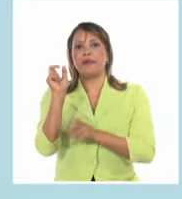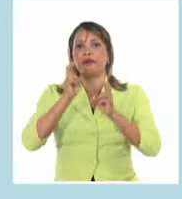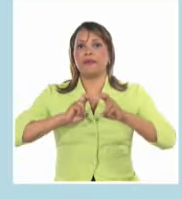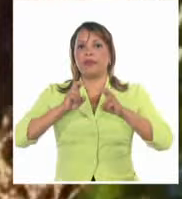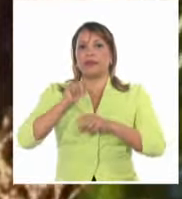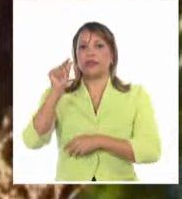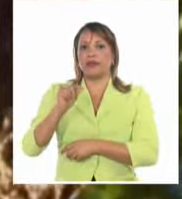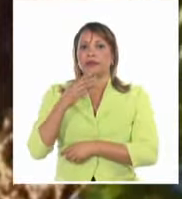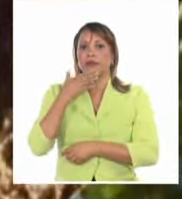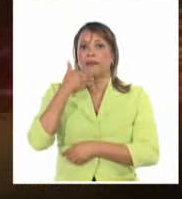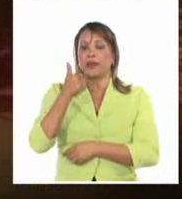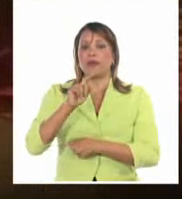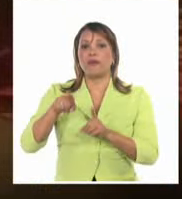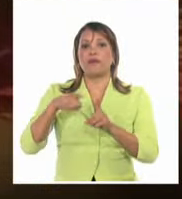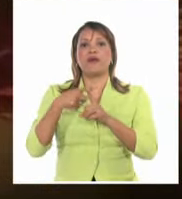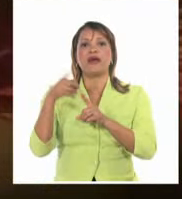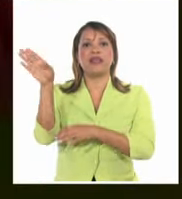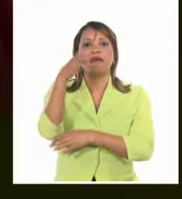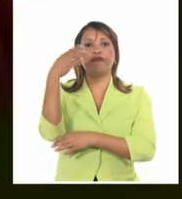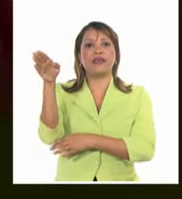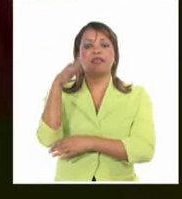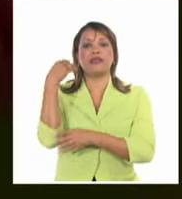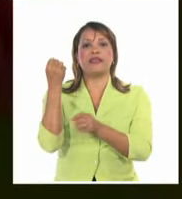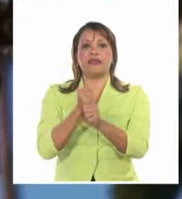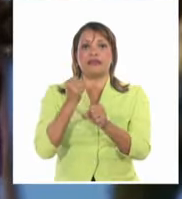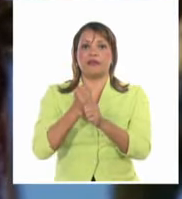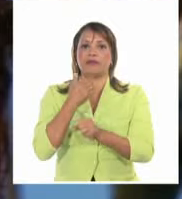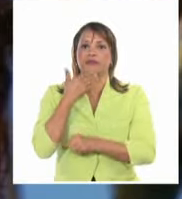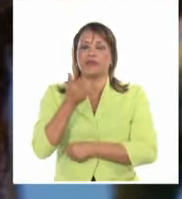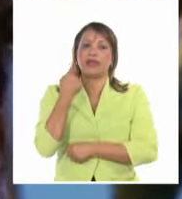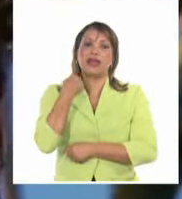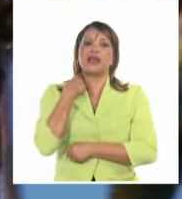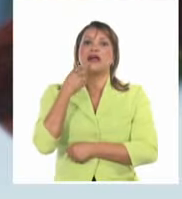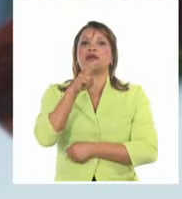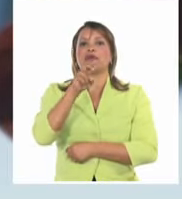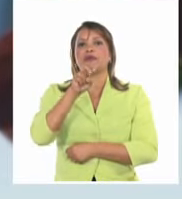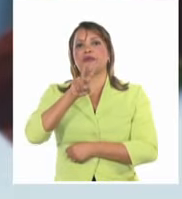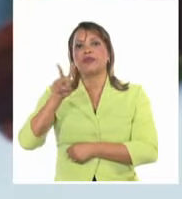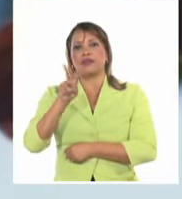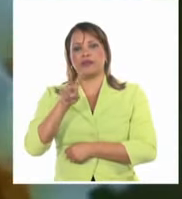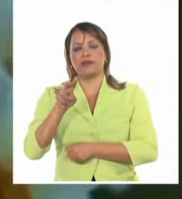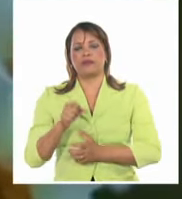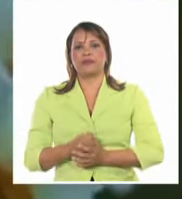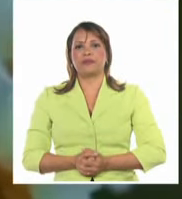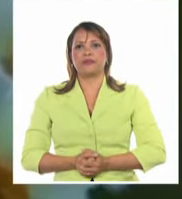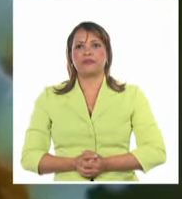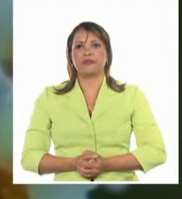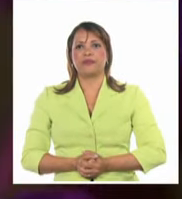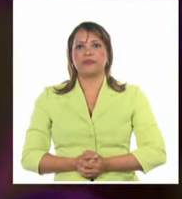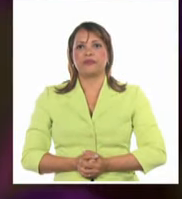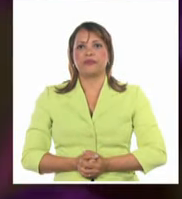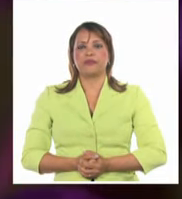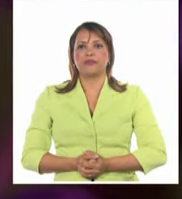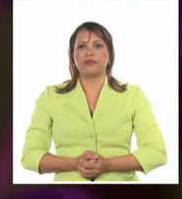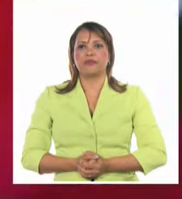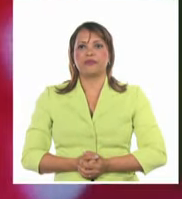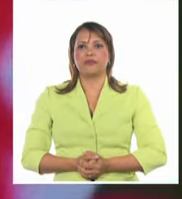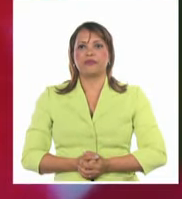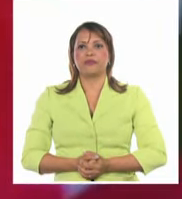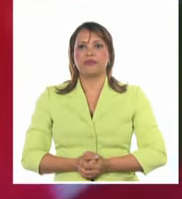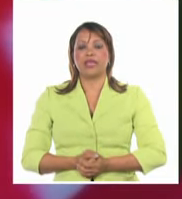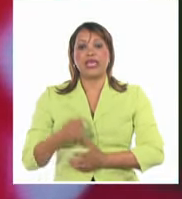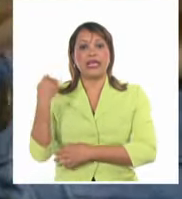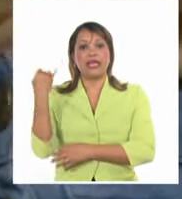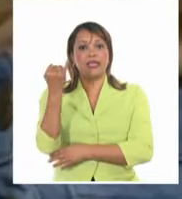destacado y la bandera de proeza laboral en el año 2022. Además se distingue por el alcance internacional que actualmente